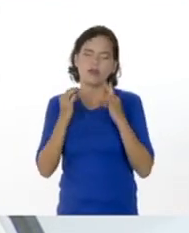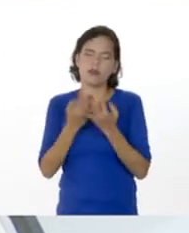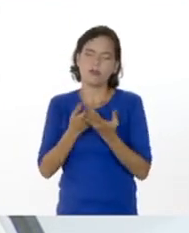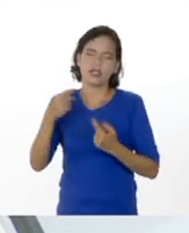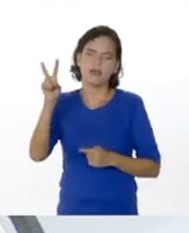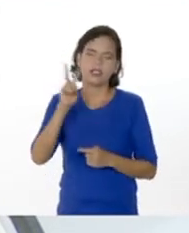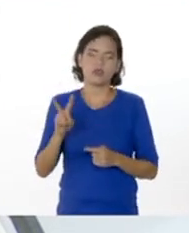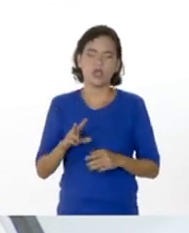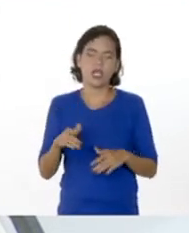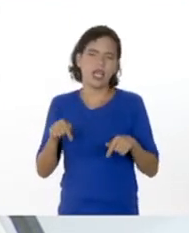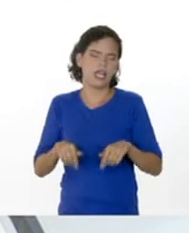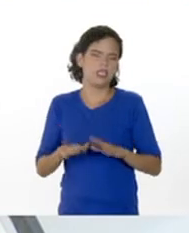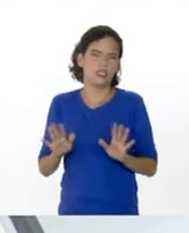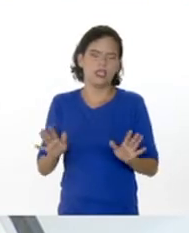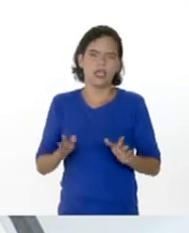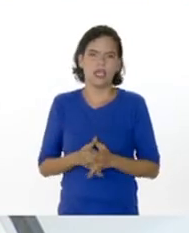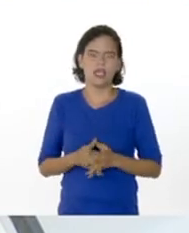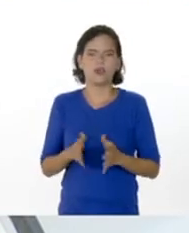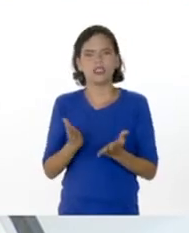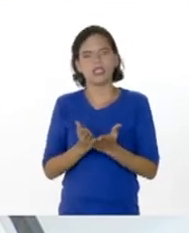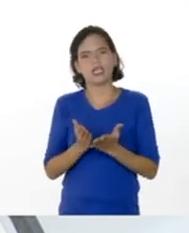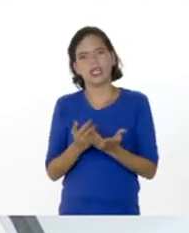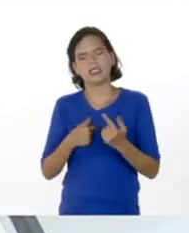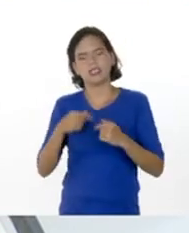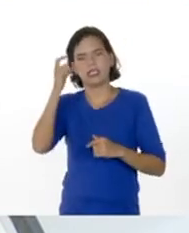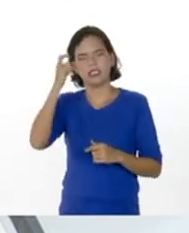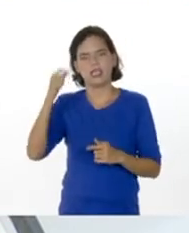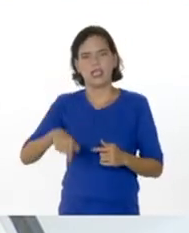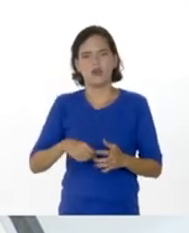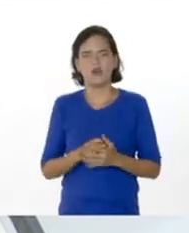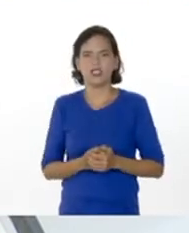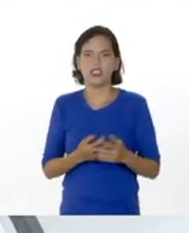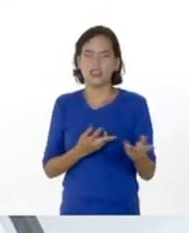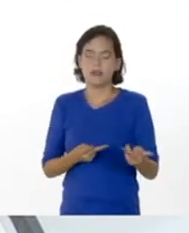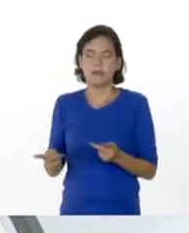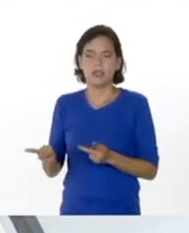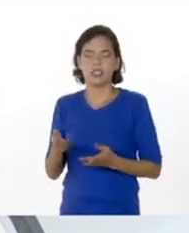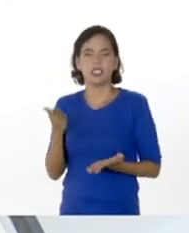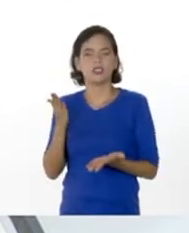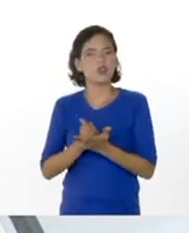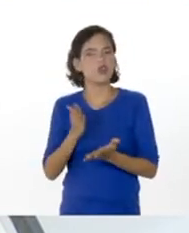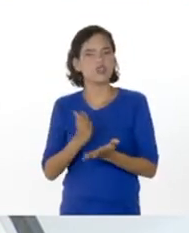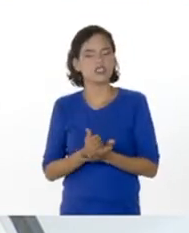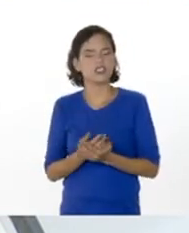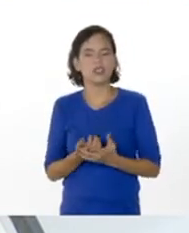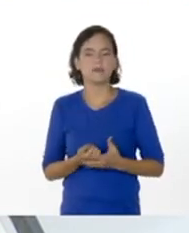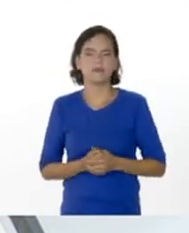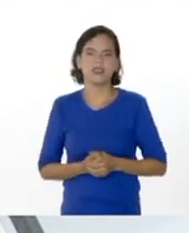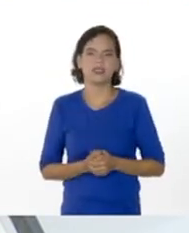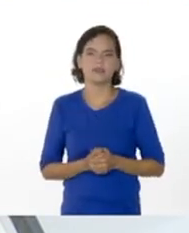venezolana, hasta acá nuestra clase del día de hoy, invitándolos siempre a